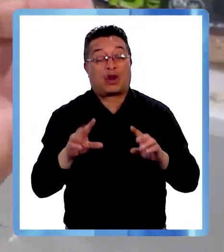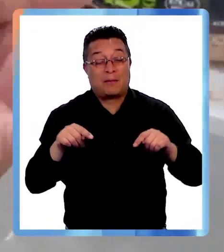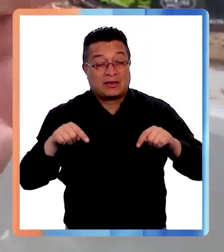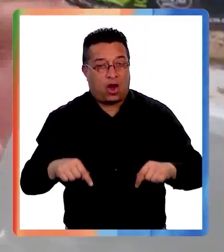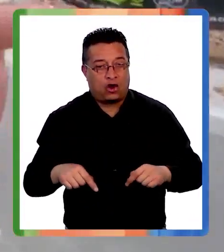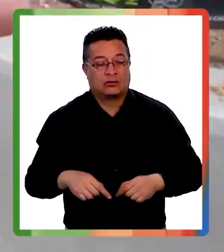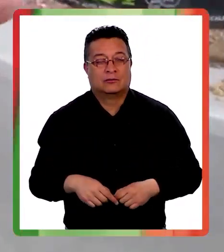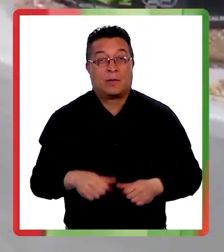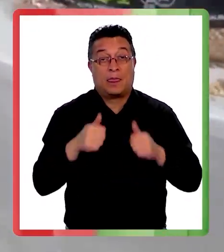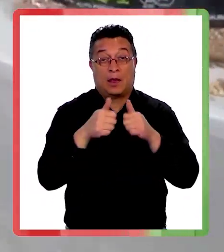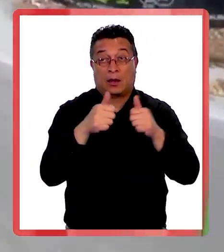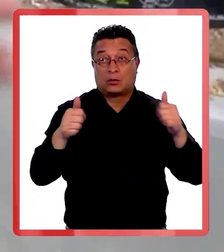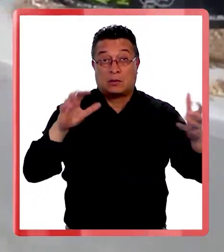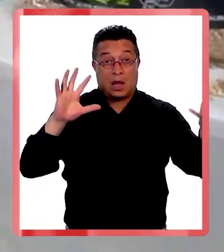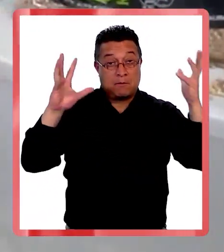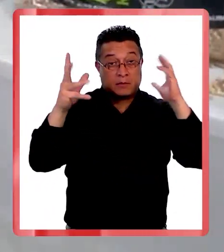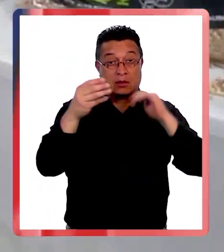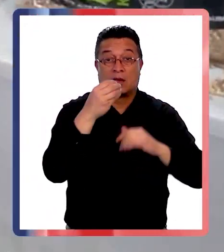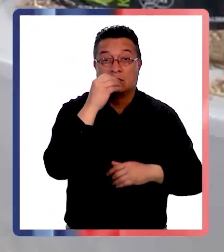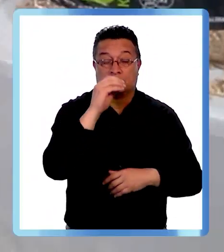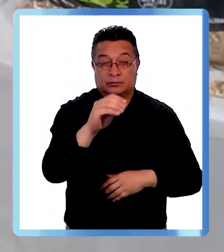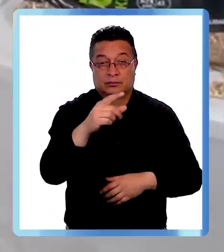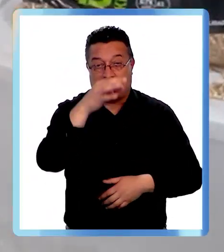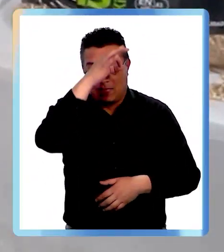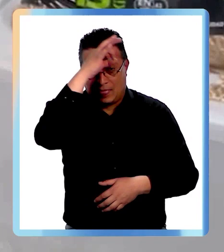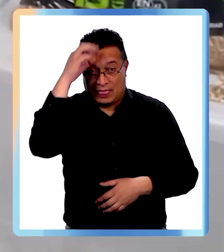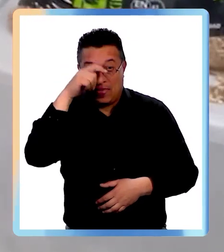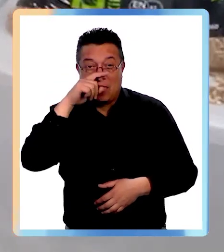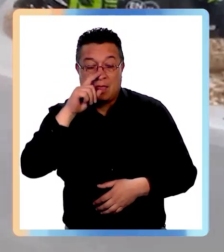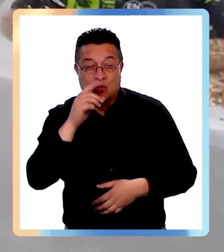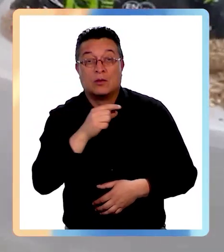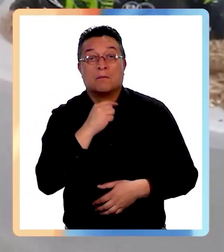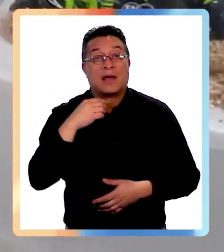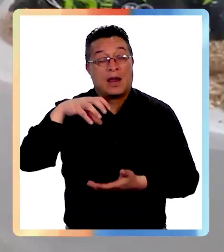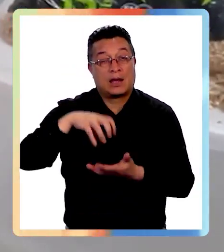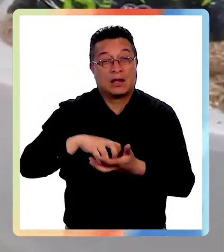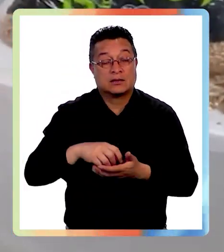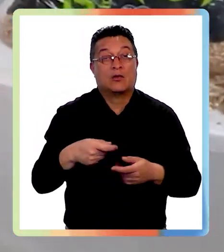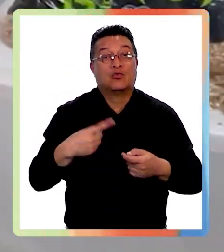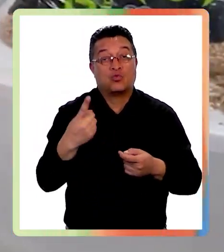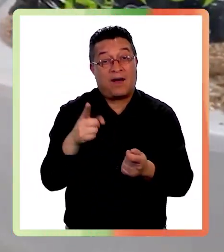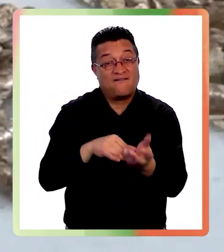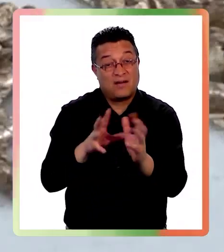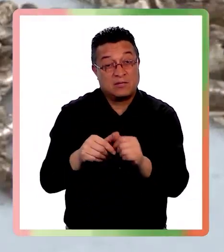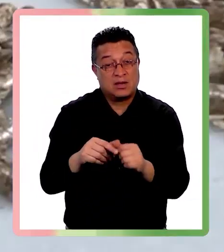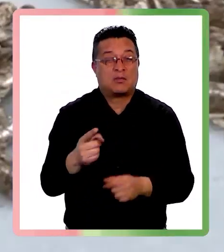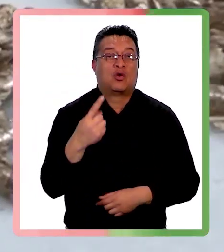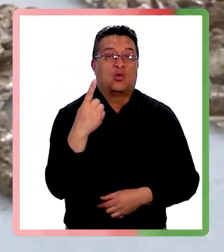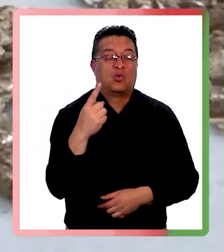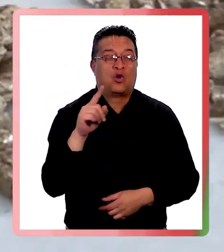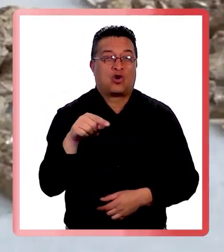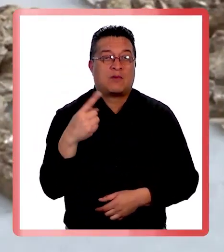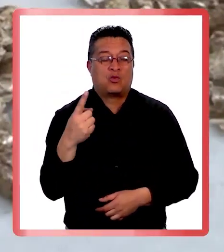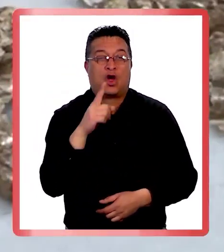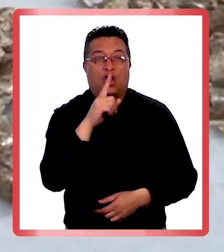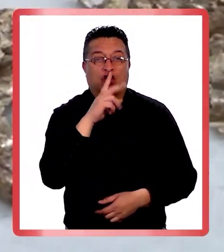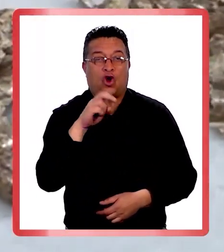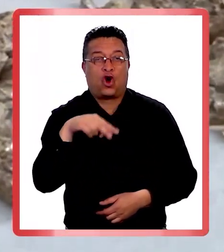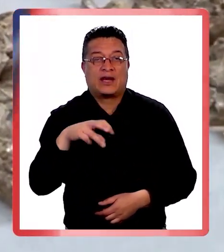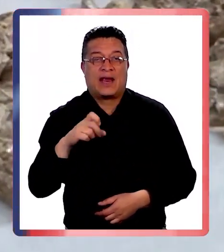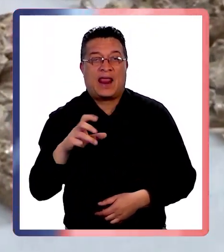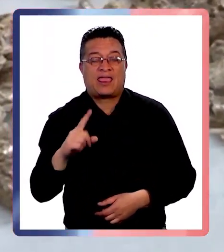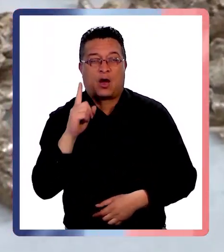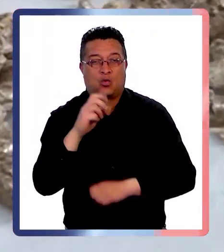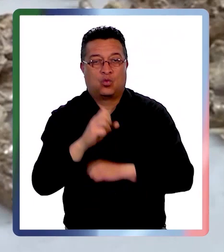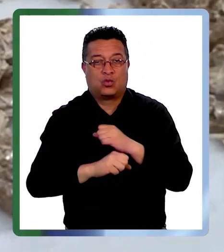hoy La autoridad medioambiental recordó que en Temuco y Padre de las Casas el promedio del consumo de pellets por familia es de 1,1 toneladas por año es